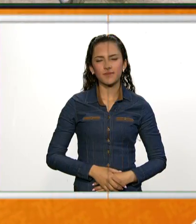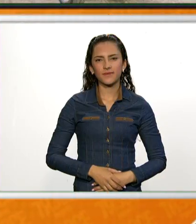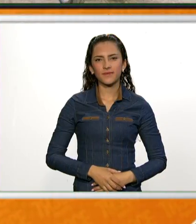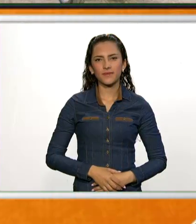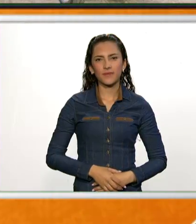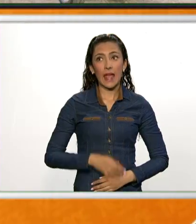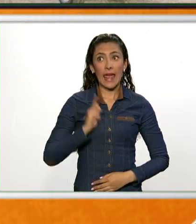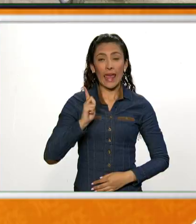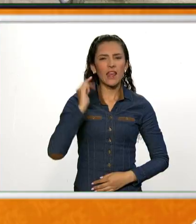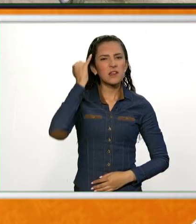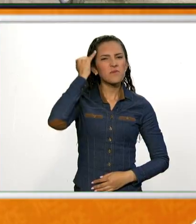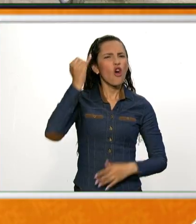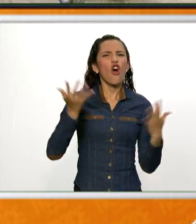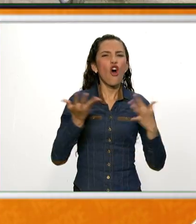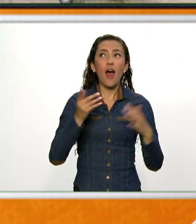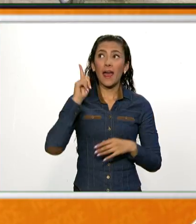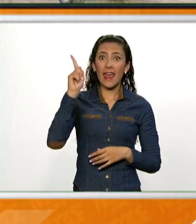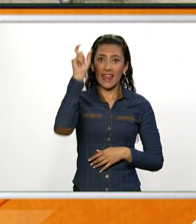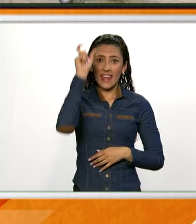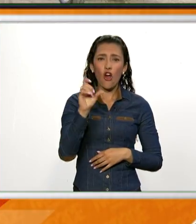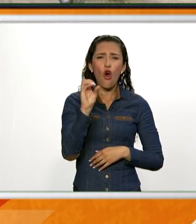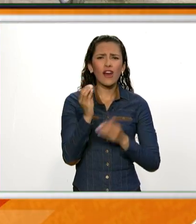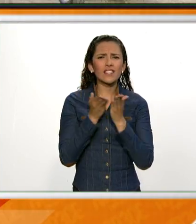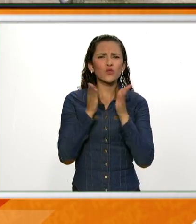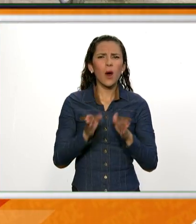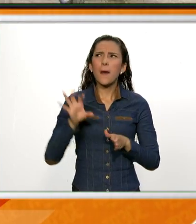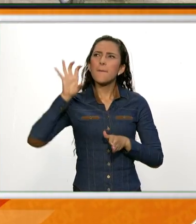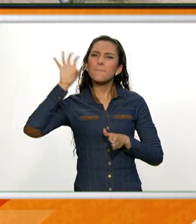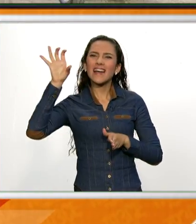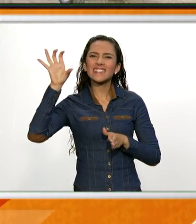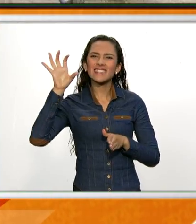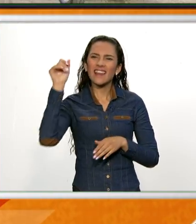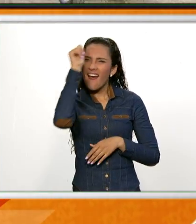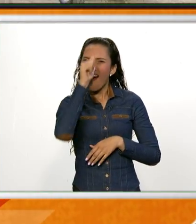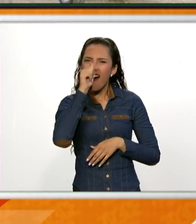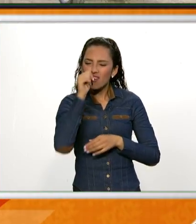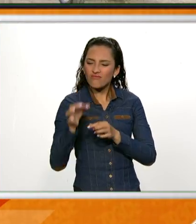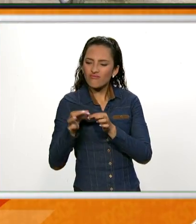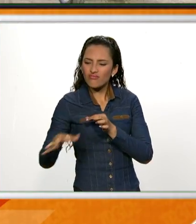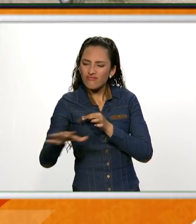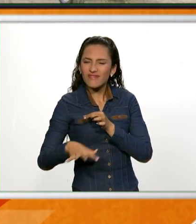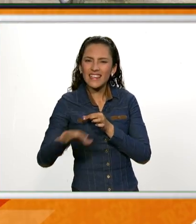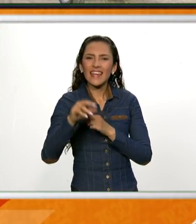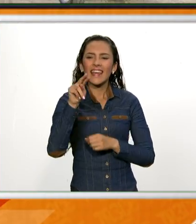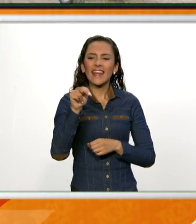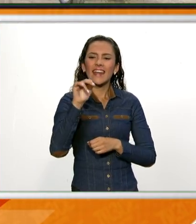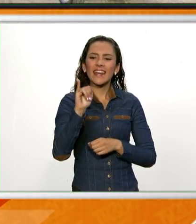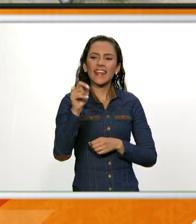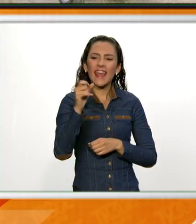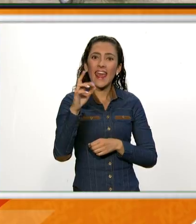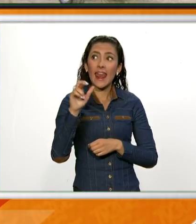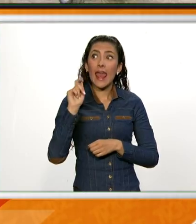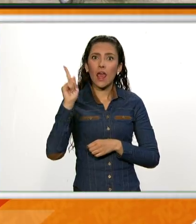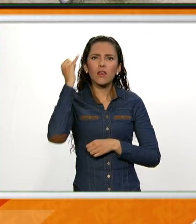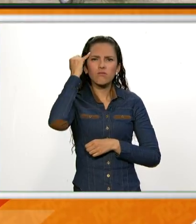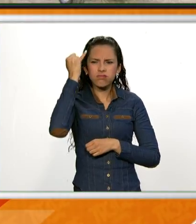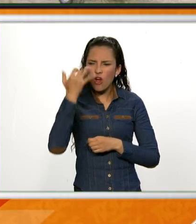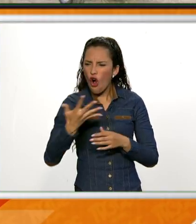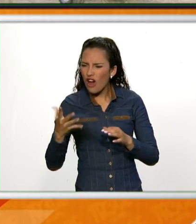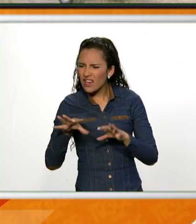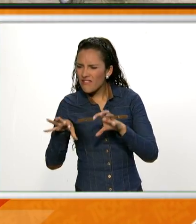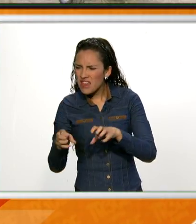Esta creación es de un estudiante nigeriano que con la recolección de varias partes recuperadas de la chatarra creó un Volkswagen